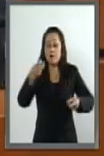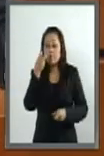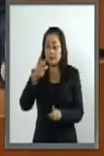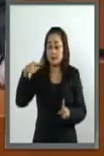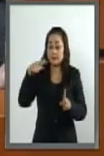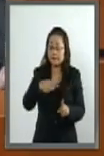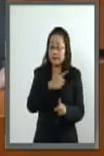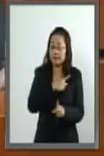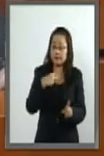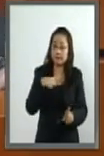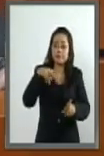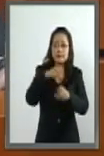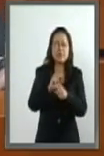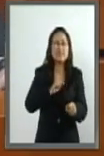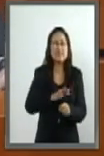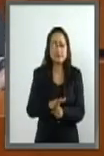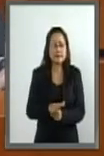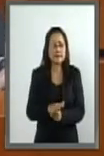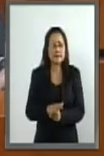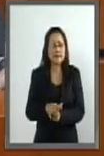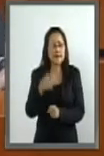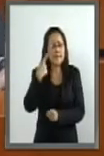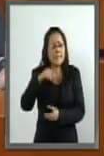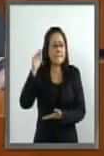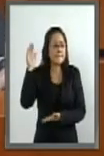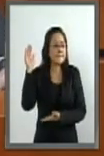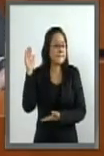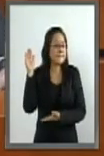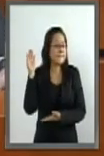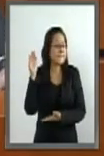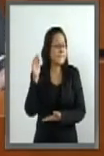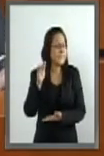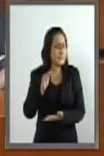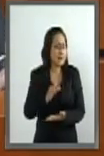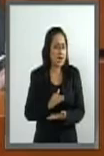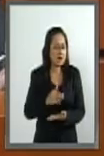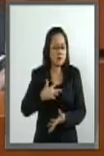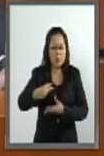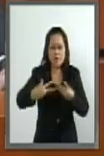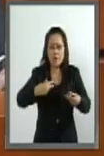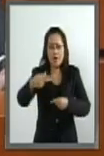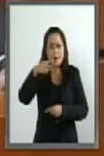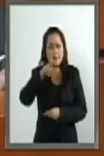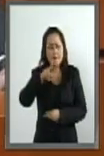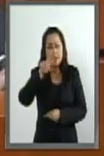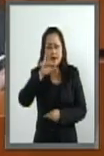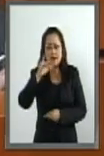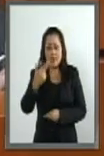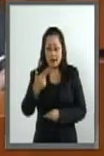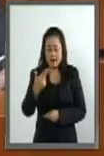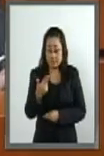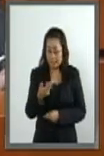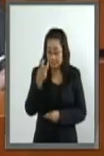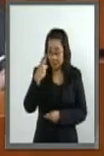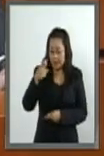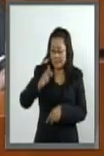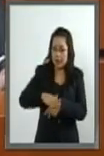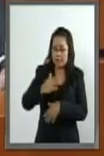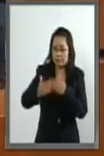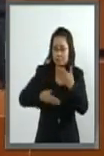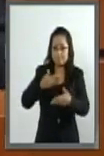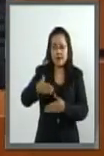objetivos, el de reducir la transmisión del VIH a fin de fomentar la salud